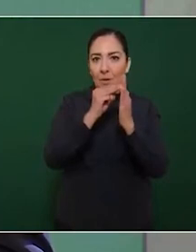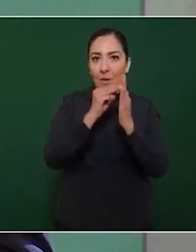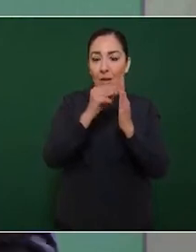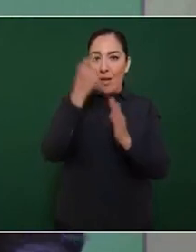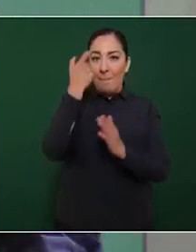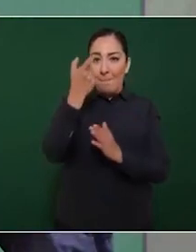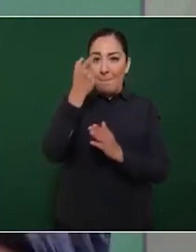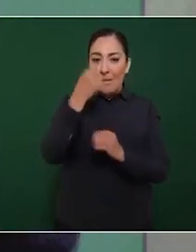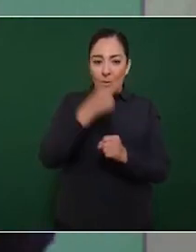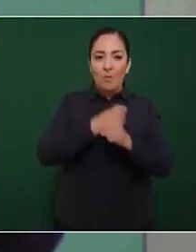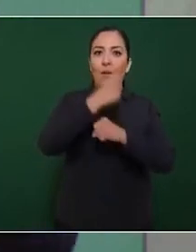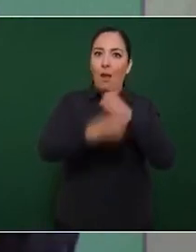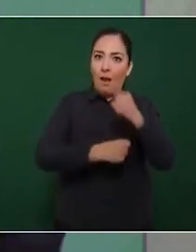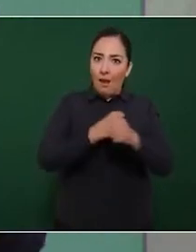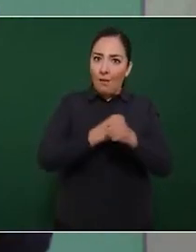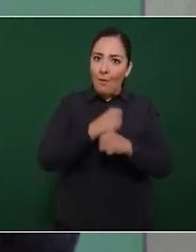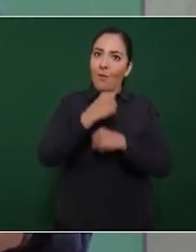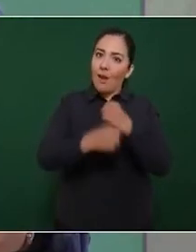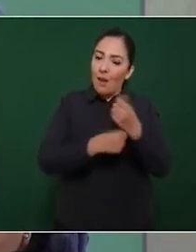ojalá y